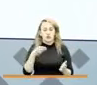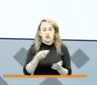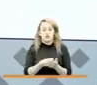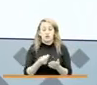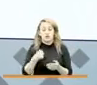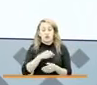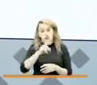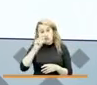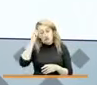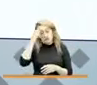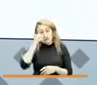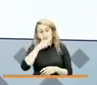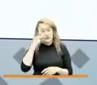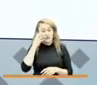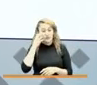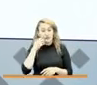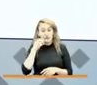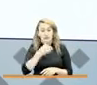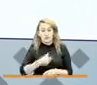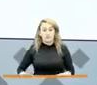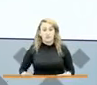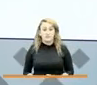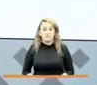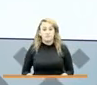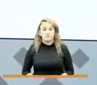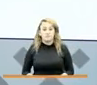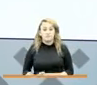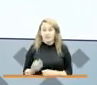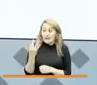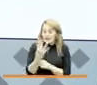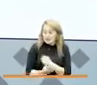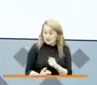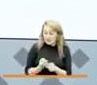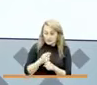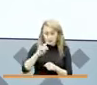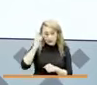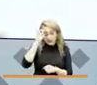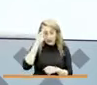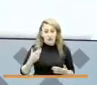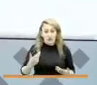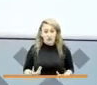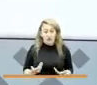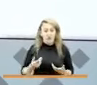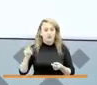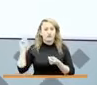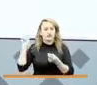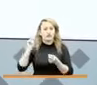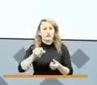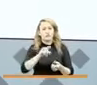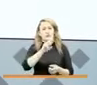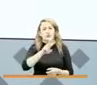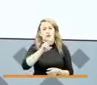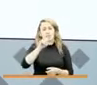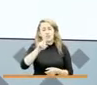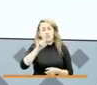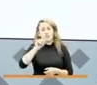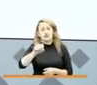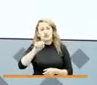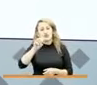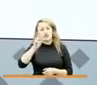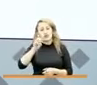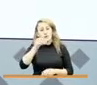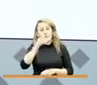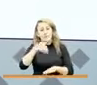gobierno del presidente Duque. En estos tres años que llevamos de gobierno, hemos invertido 21.8 billones